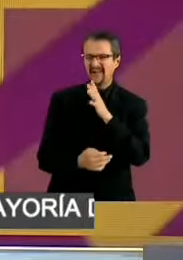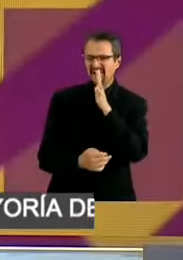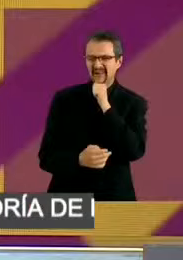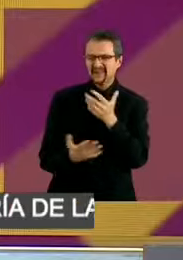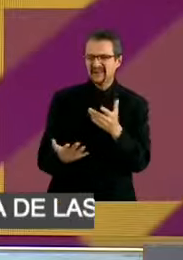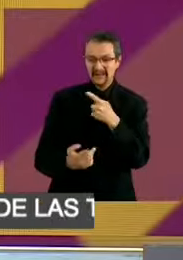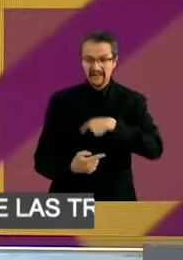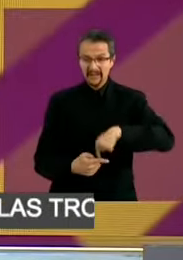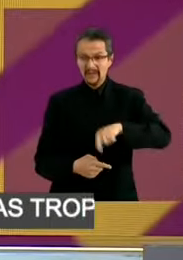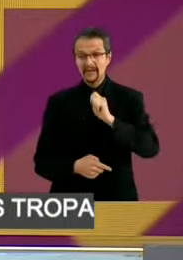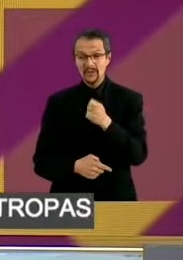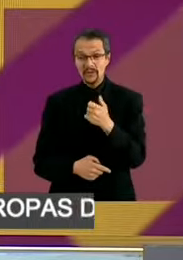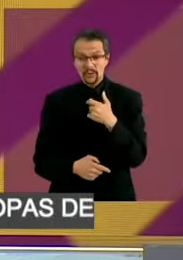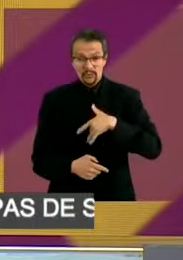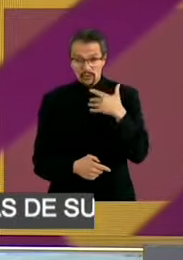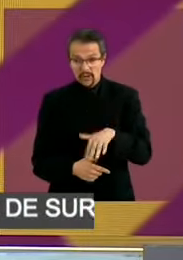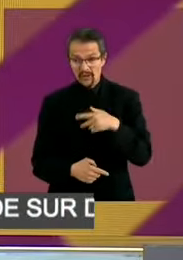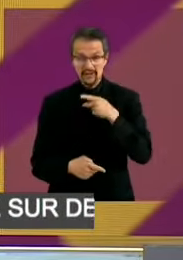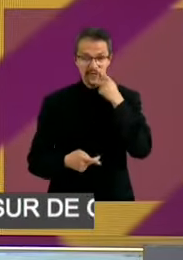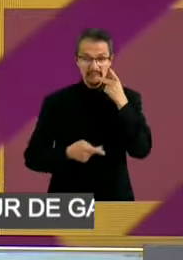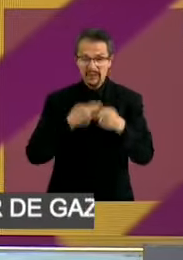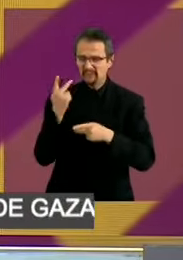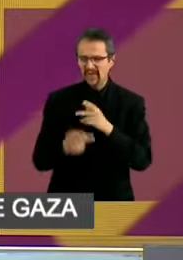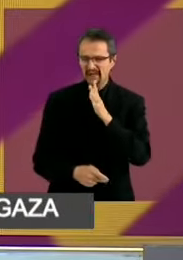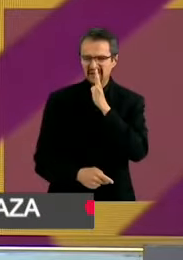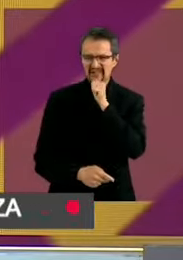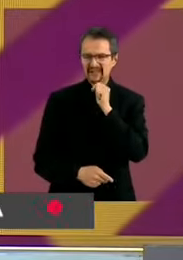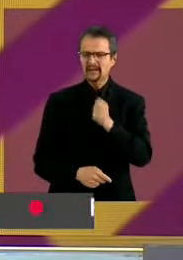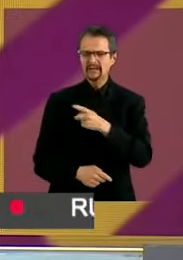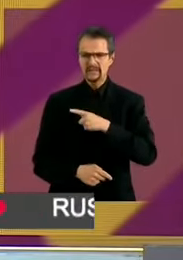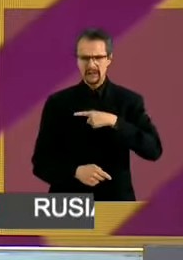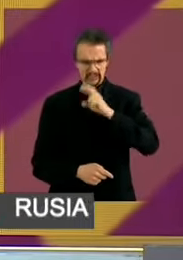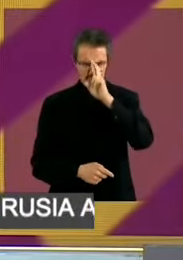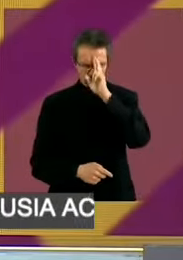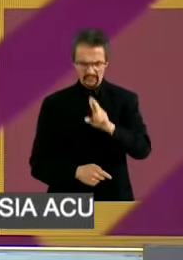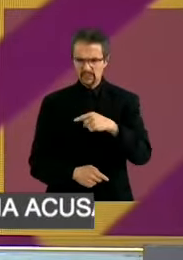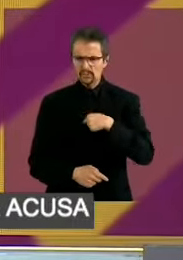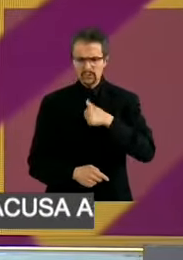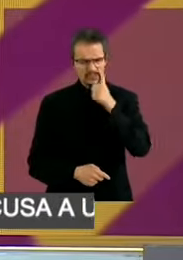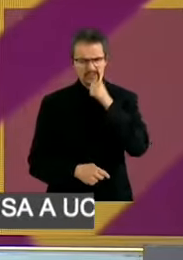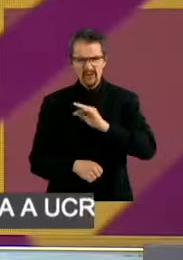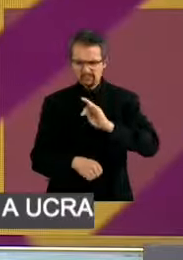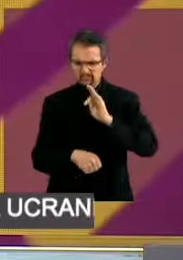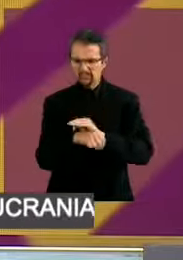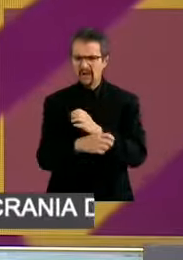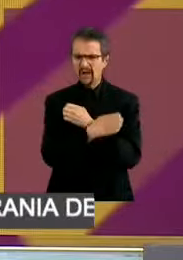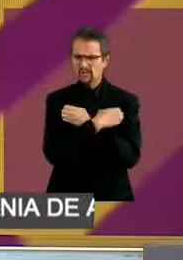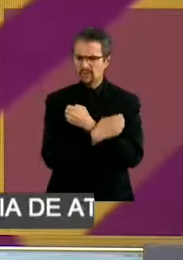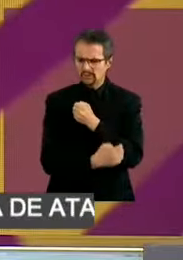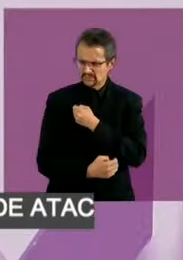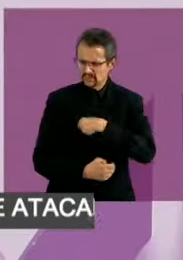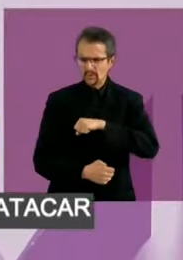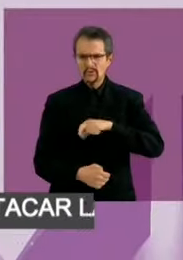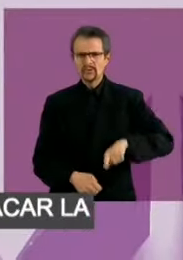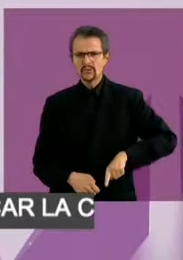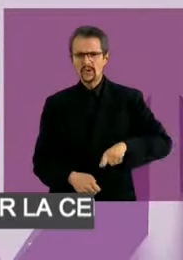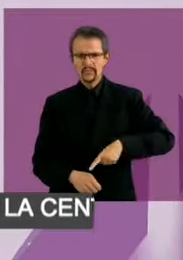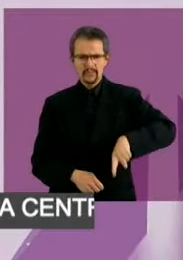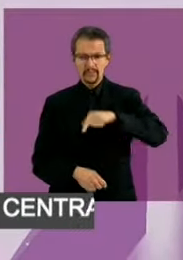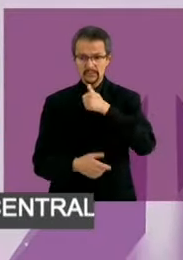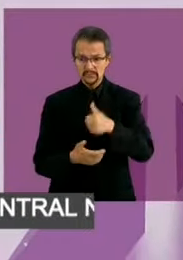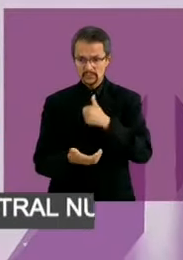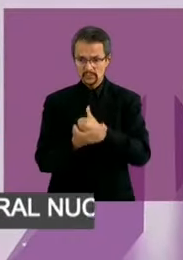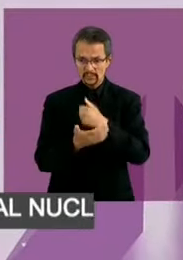Nunca seremos así. Siempre hemos defendido la educación y la salud pública. En la Ciudad de México le di